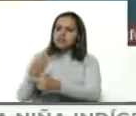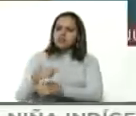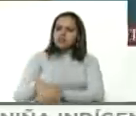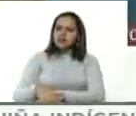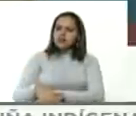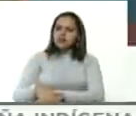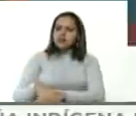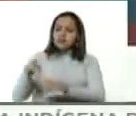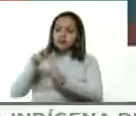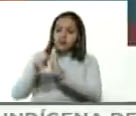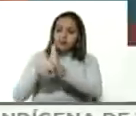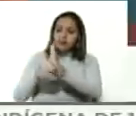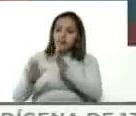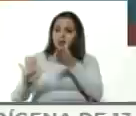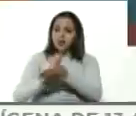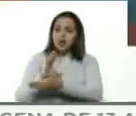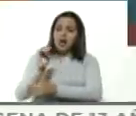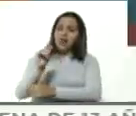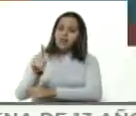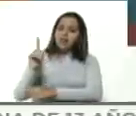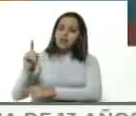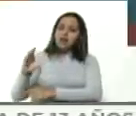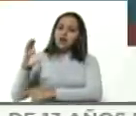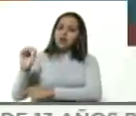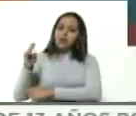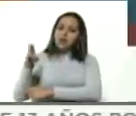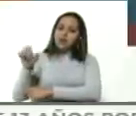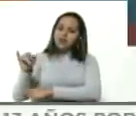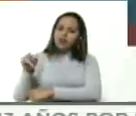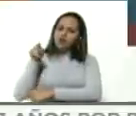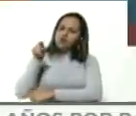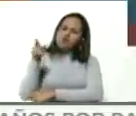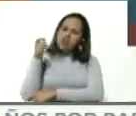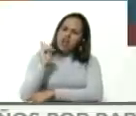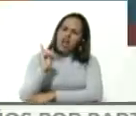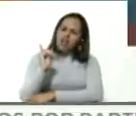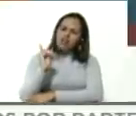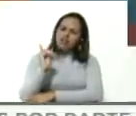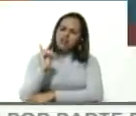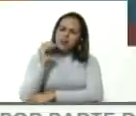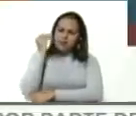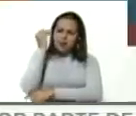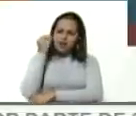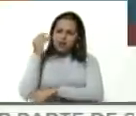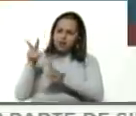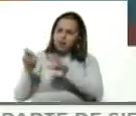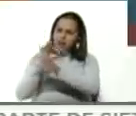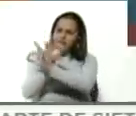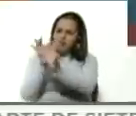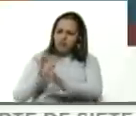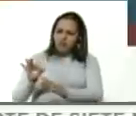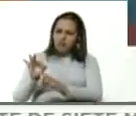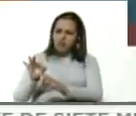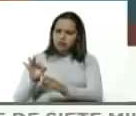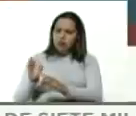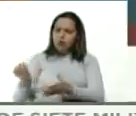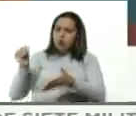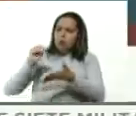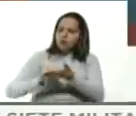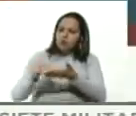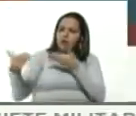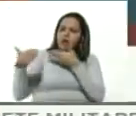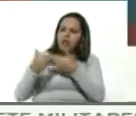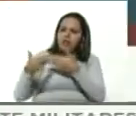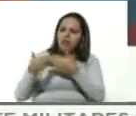Supremo con Acción Democrática y Primera Justicia ¿usted teme un nuevo boicot o que se ensarce otra vez toda esta